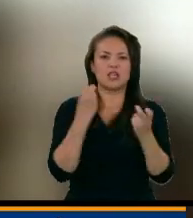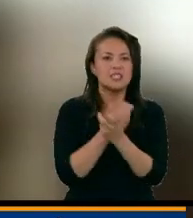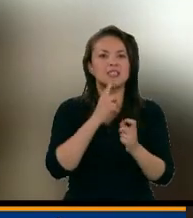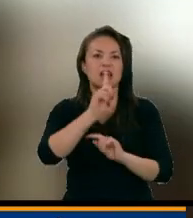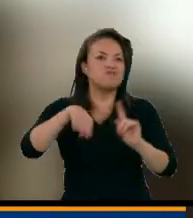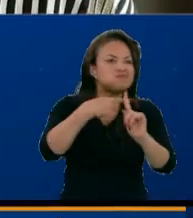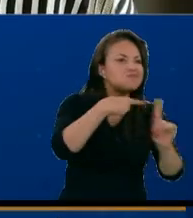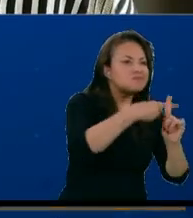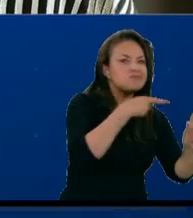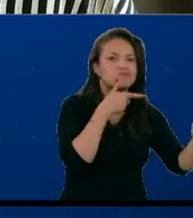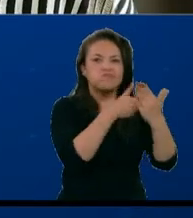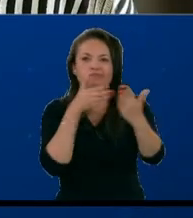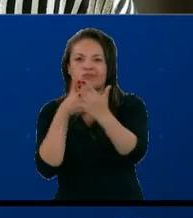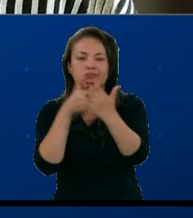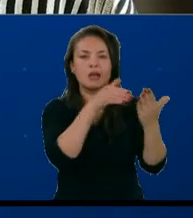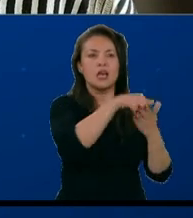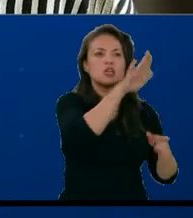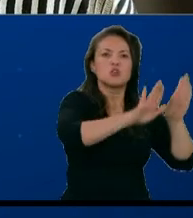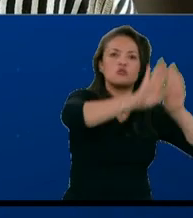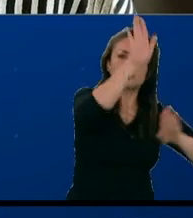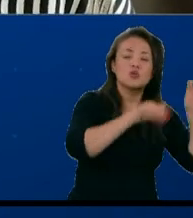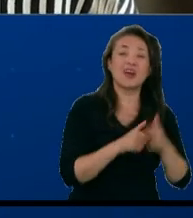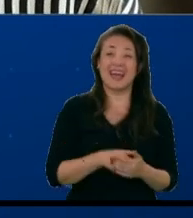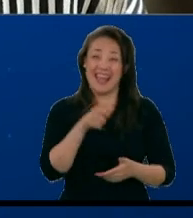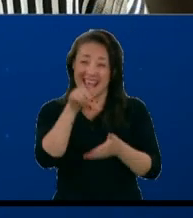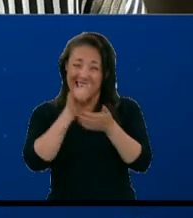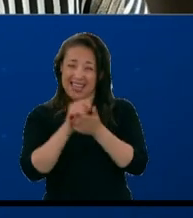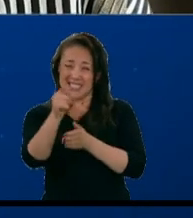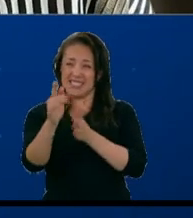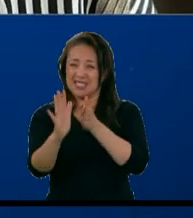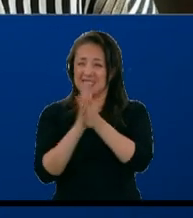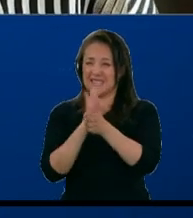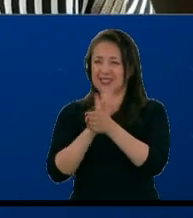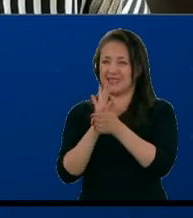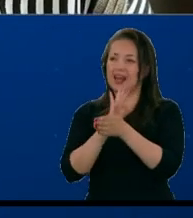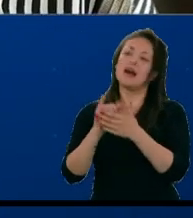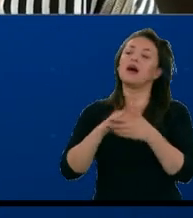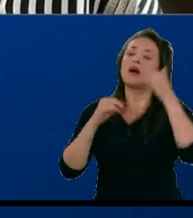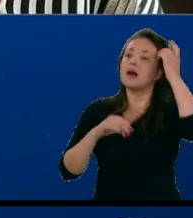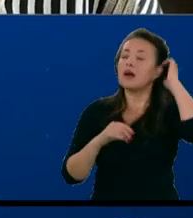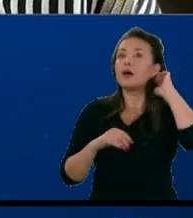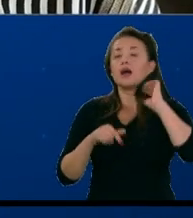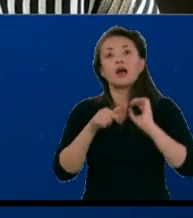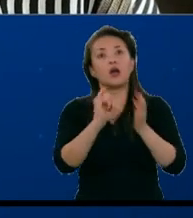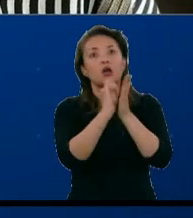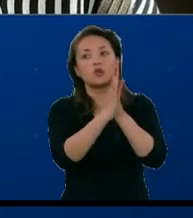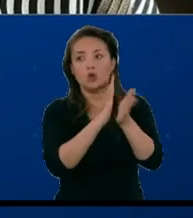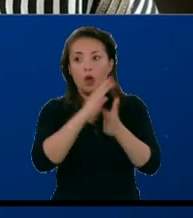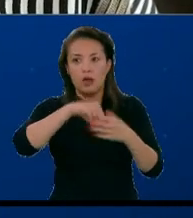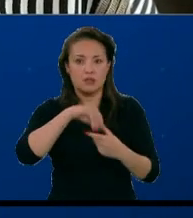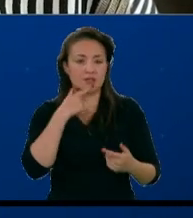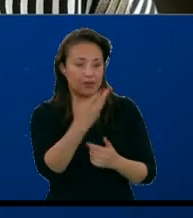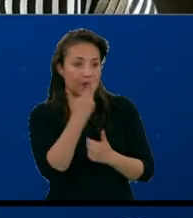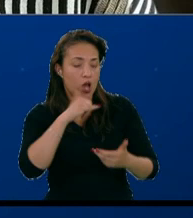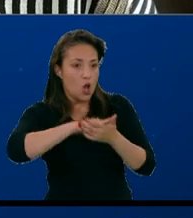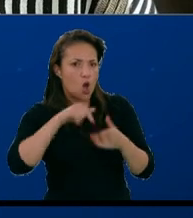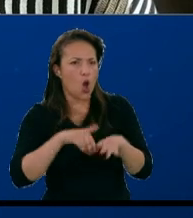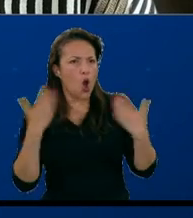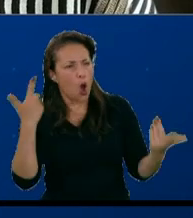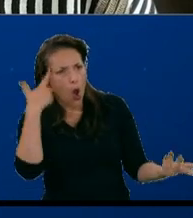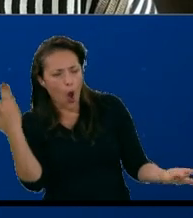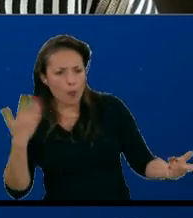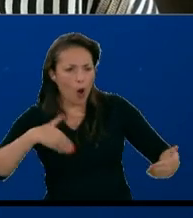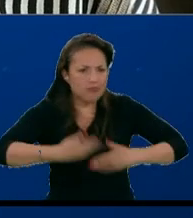candidaturas. ¿Esas regiones que usted nos menciona justamente están pidiendo medidas? ¿Ustedes qué creen desde la MOE? ¿Qué se debe